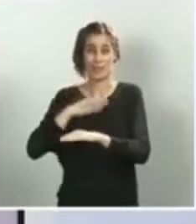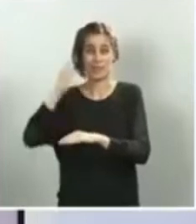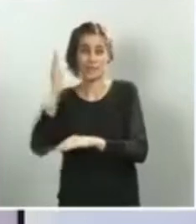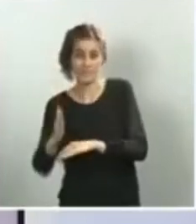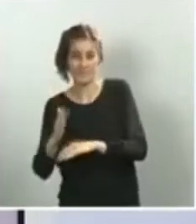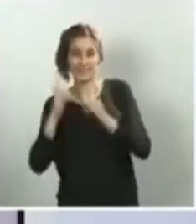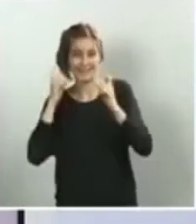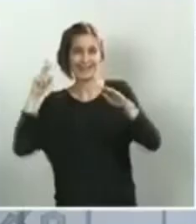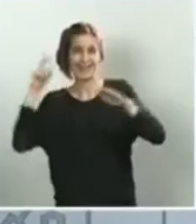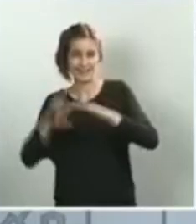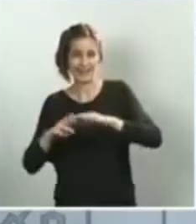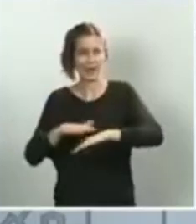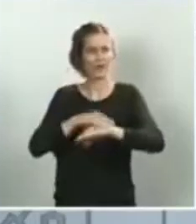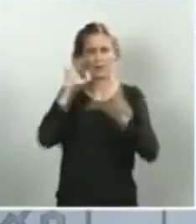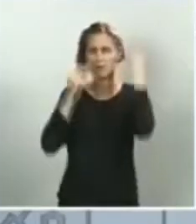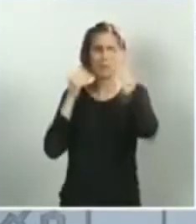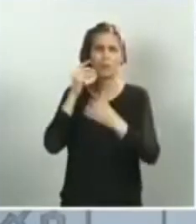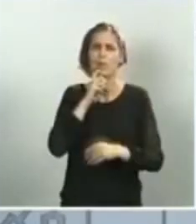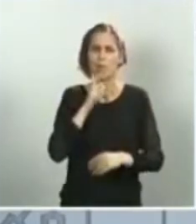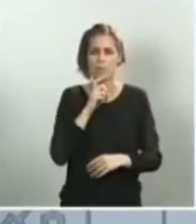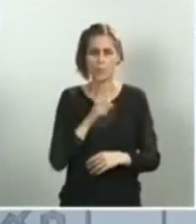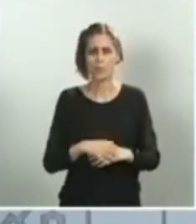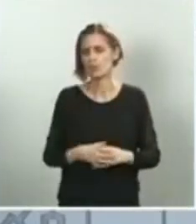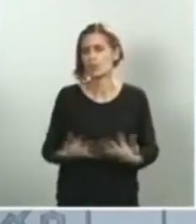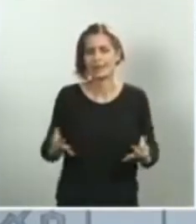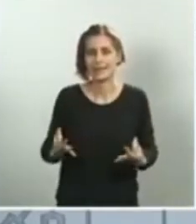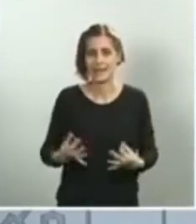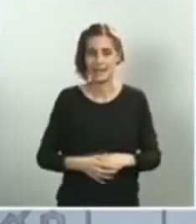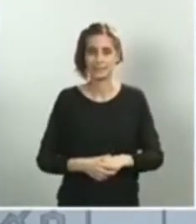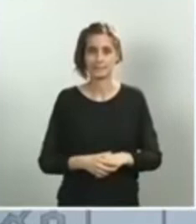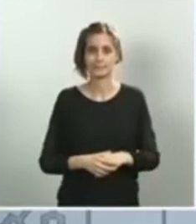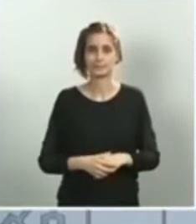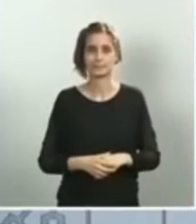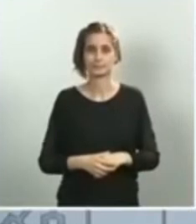Bueno, en cuanto a la primera cuestión,